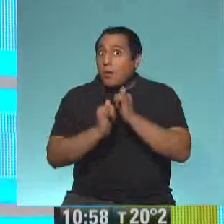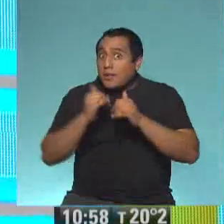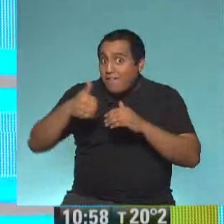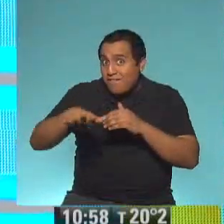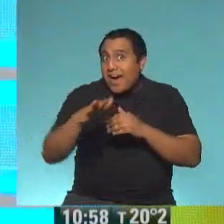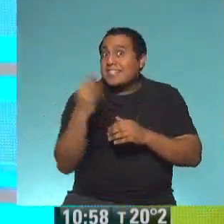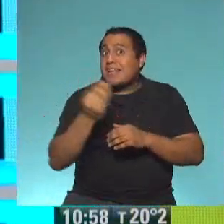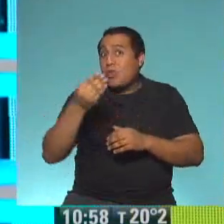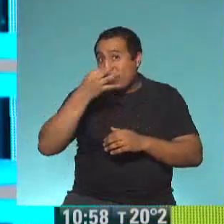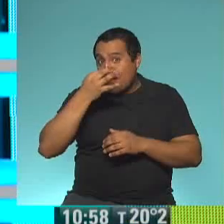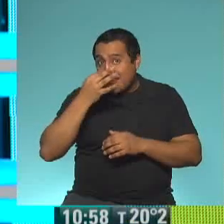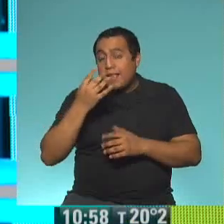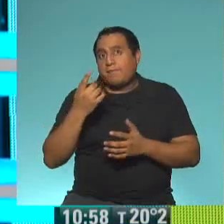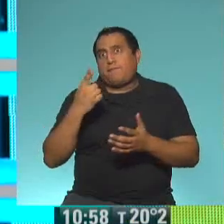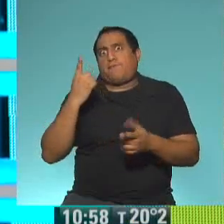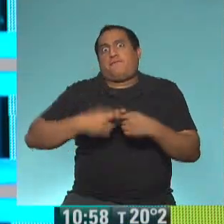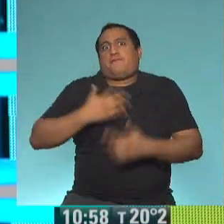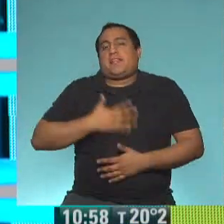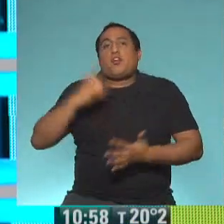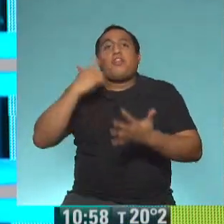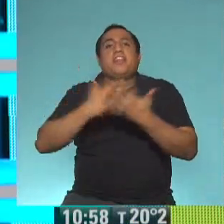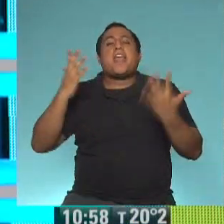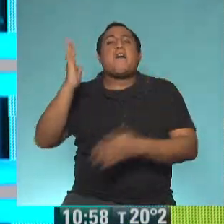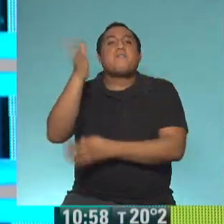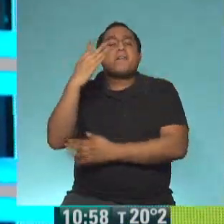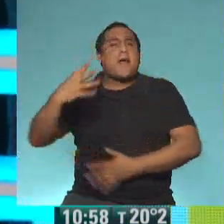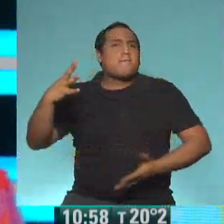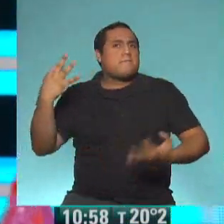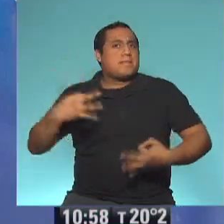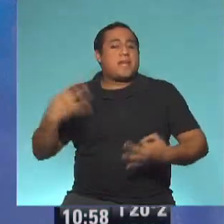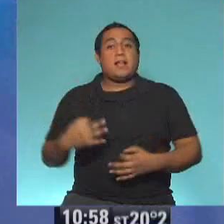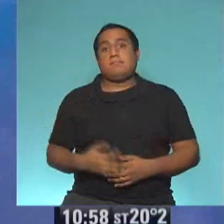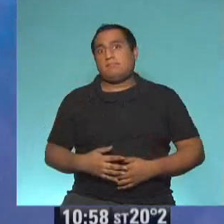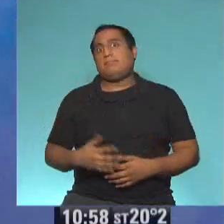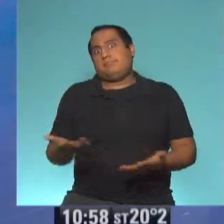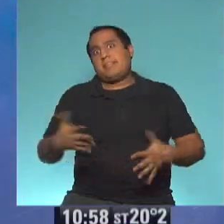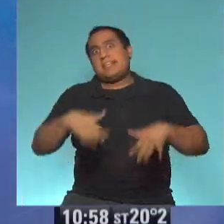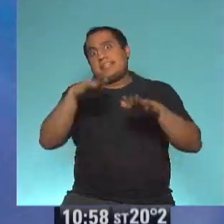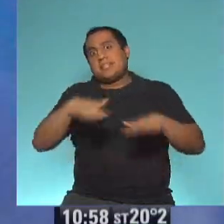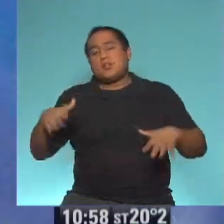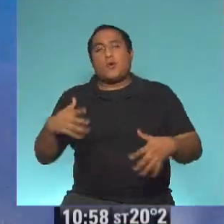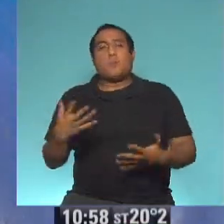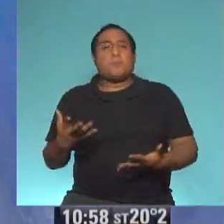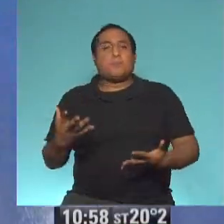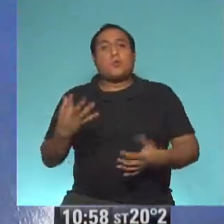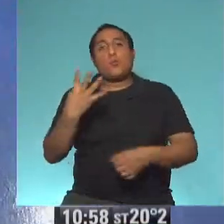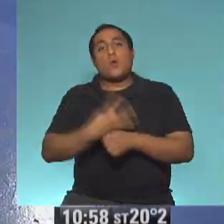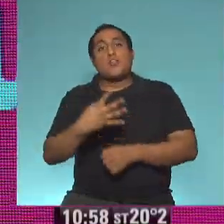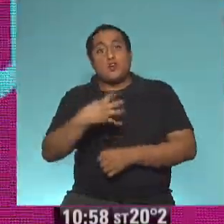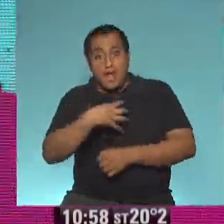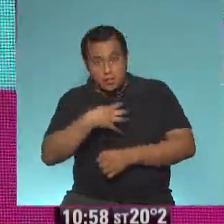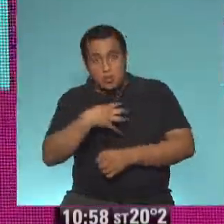festejo del Día de la Bandera. Un festejo muy especial. Y para eso, Solcito. Claro, porque los chicos de cuarto grado